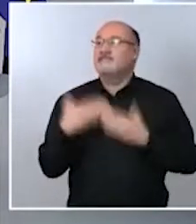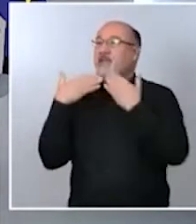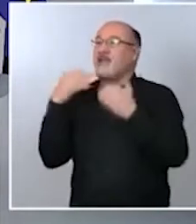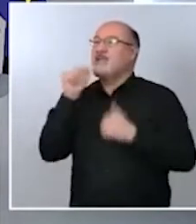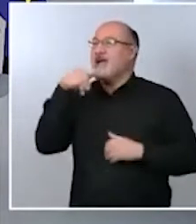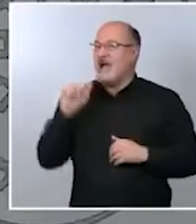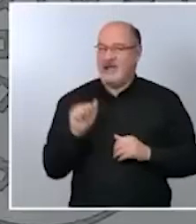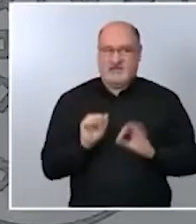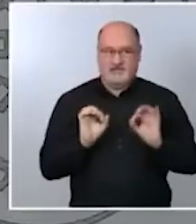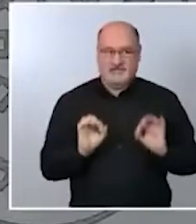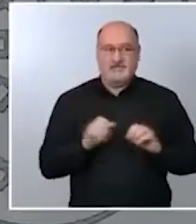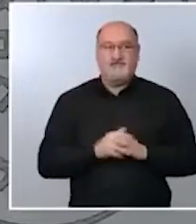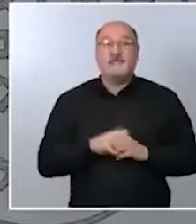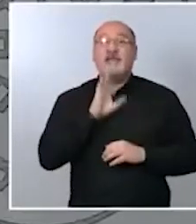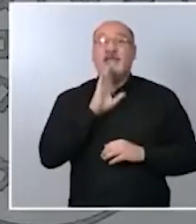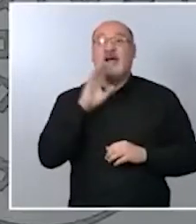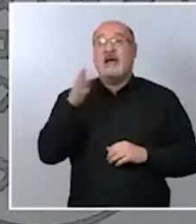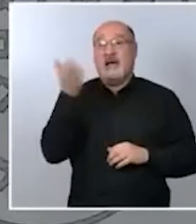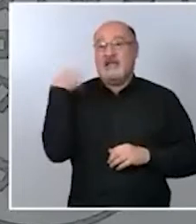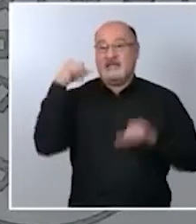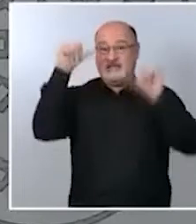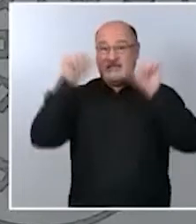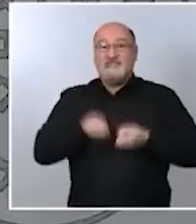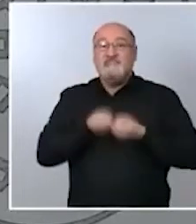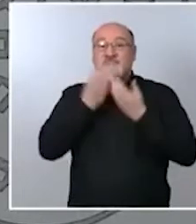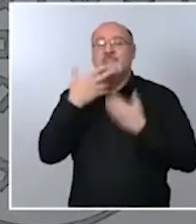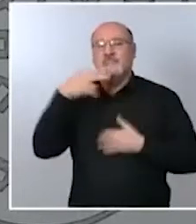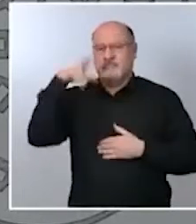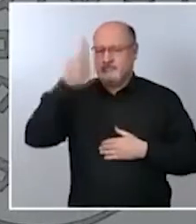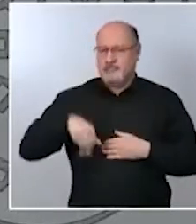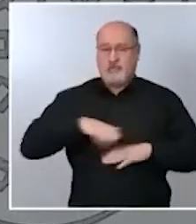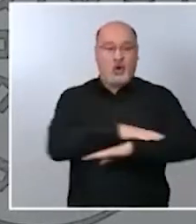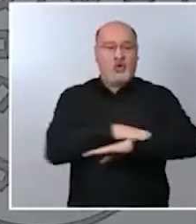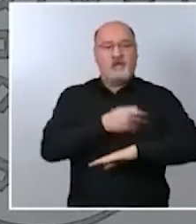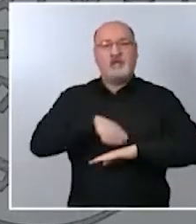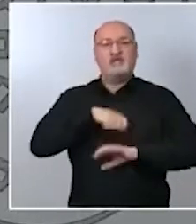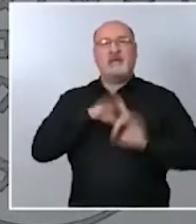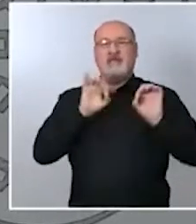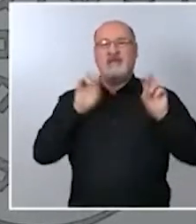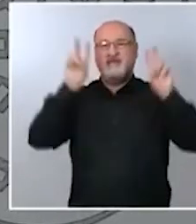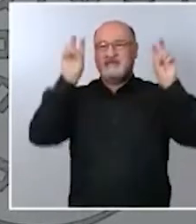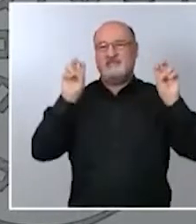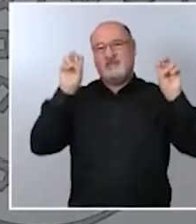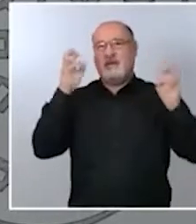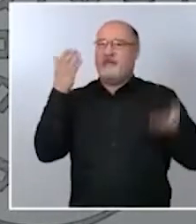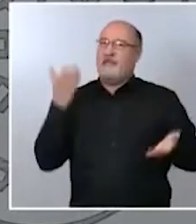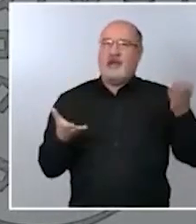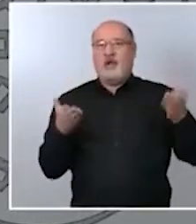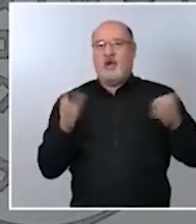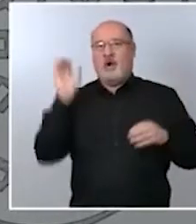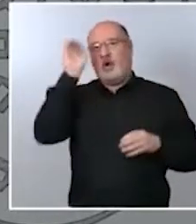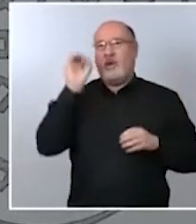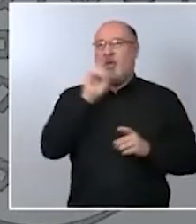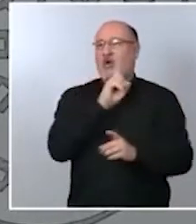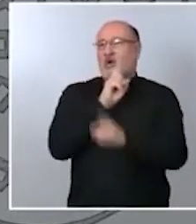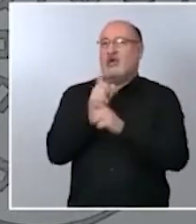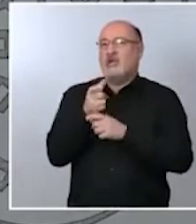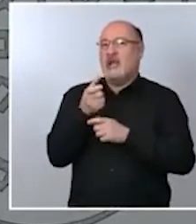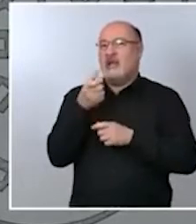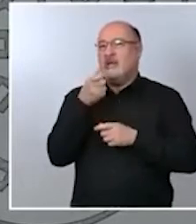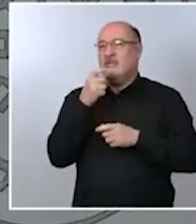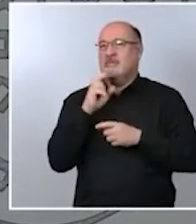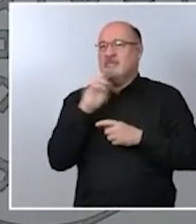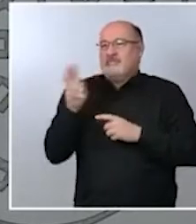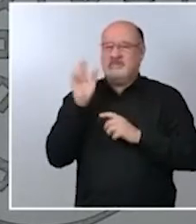que he afirmado anteriormente el gobierno no va a entrar en ningún tipo de reproche ni en ningún tipo de disputa